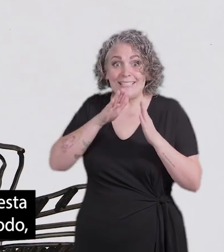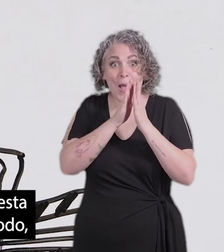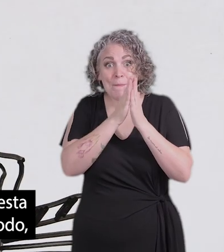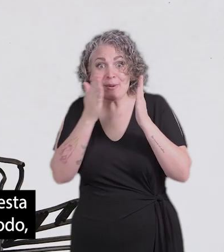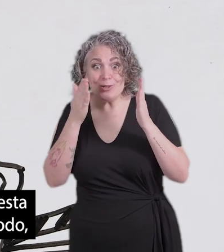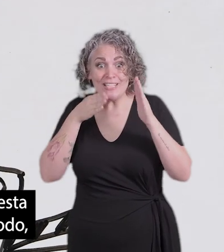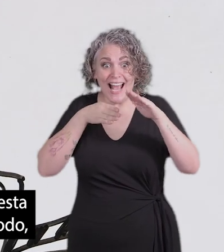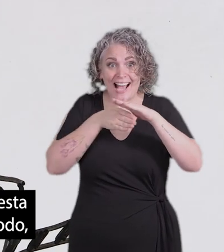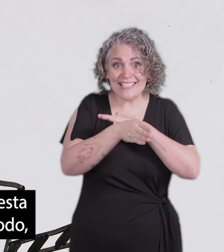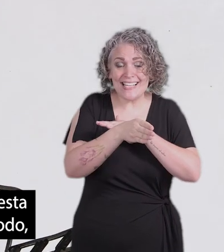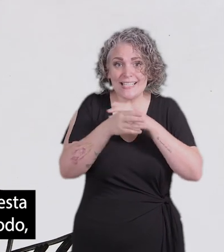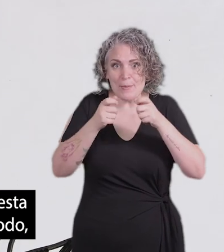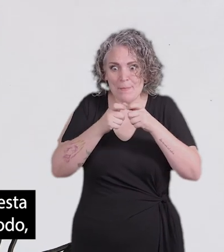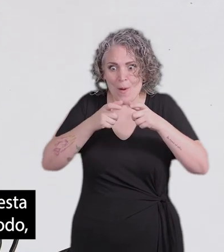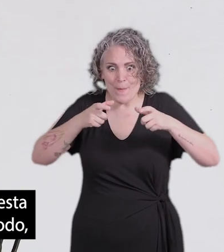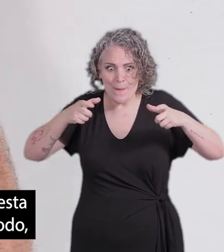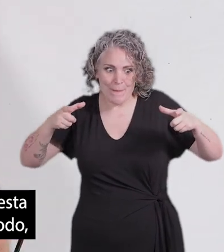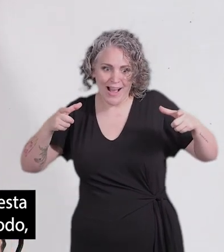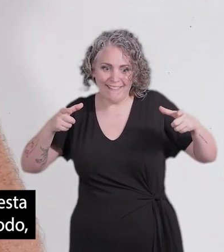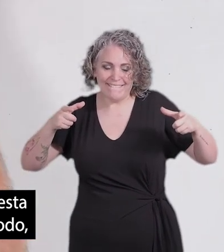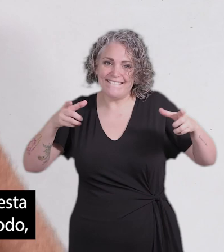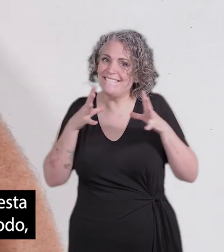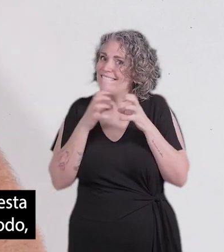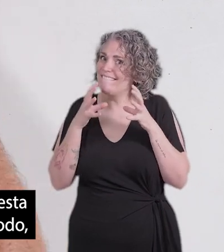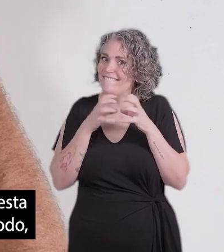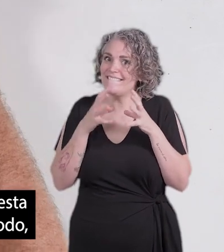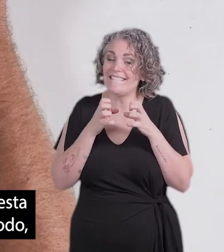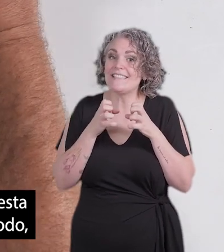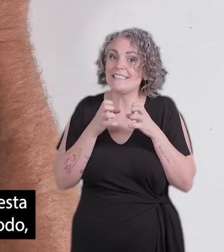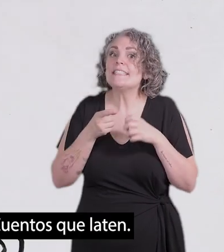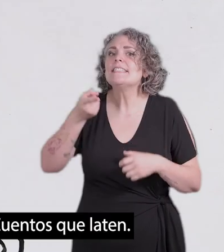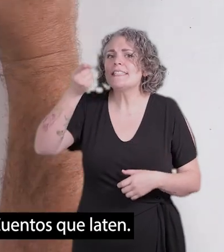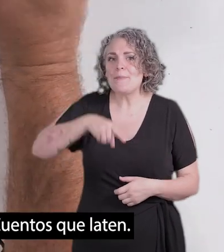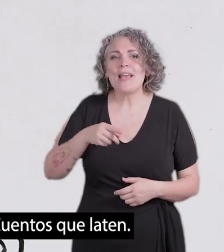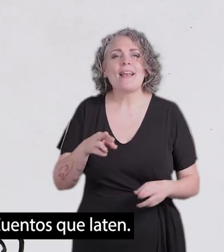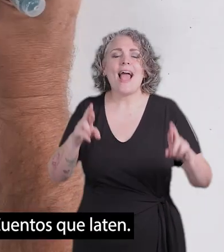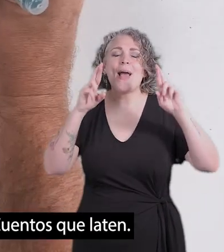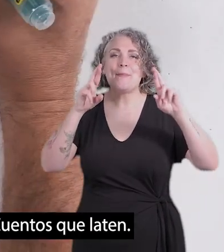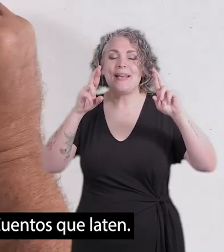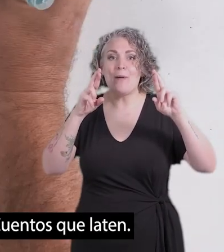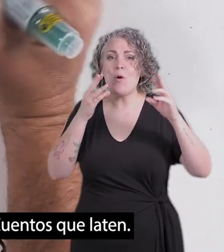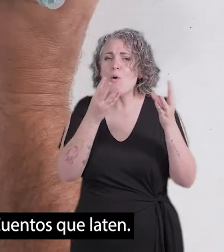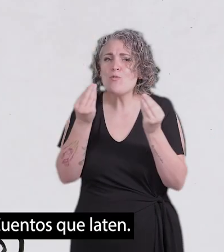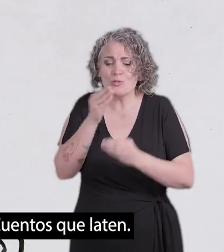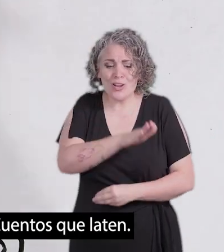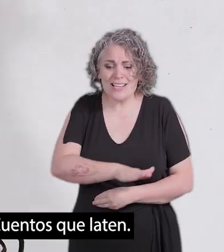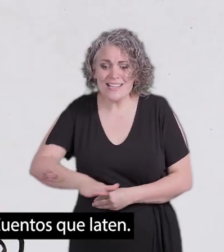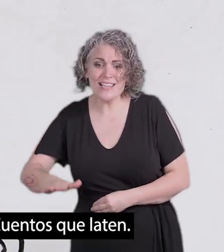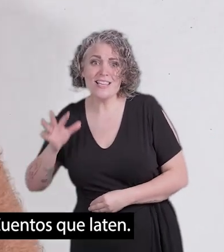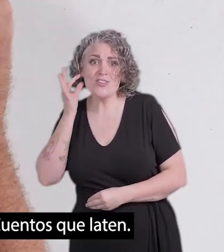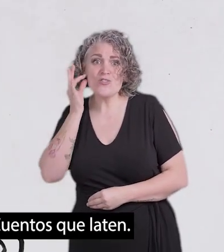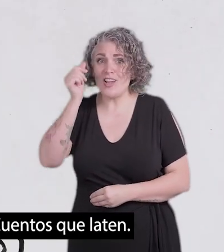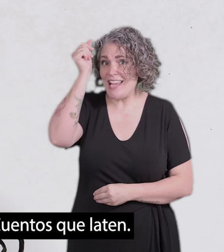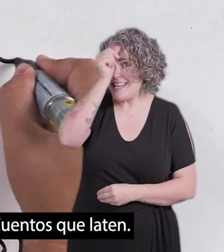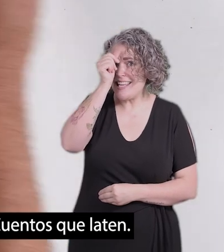pequeña biblioteca accesible Y sobre todo Esperamos que muchos niños y niñas